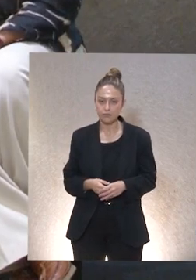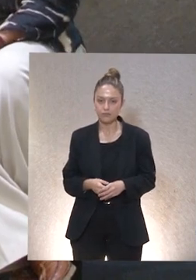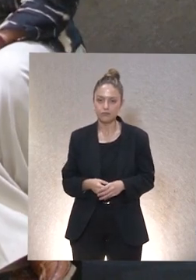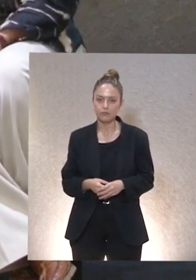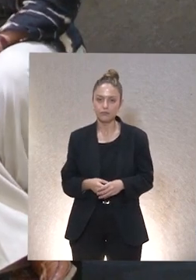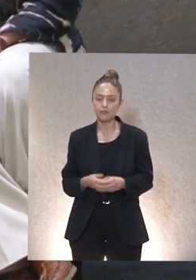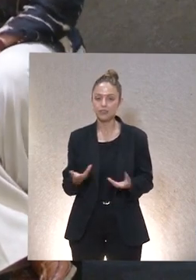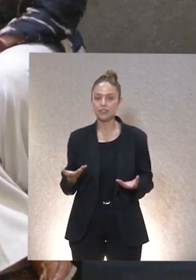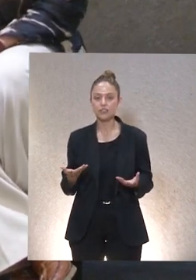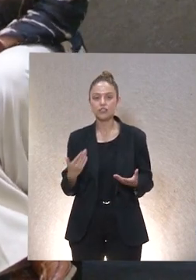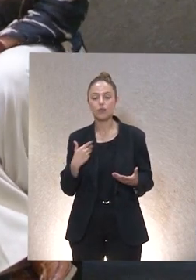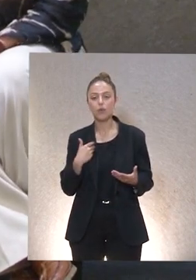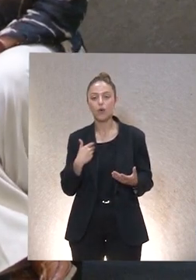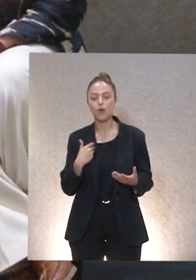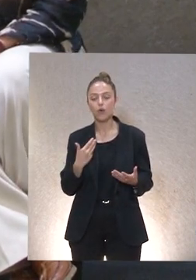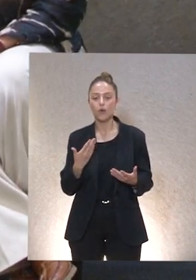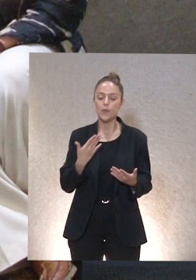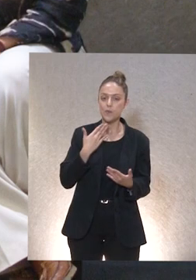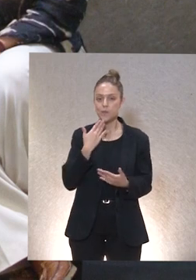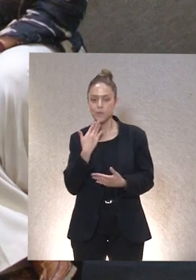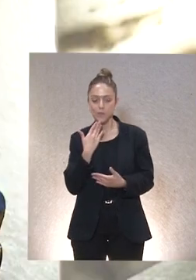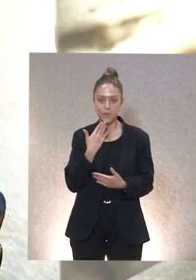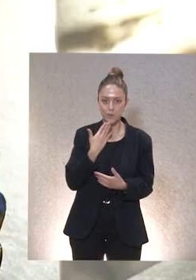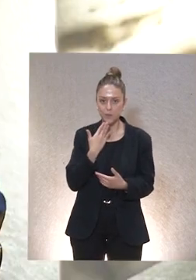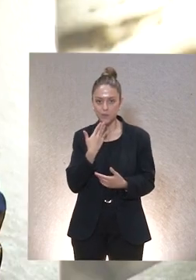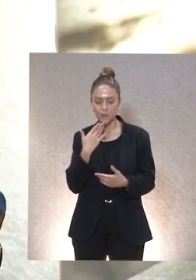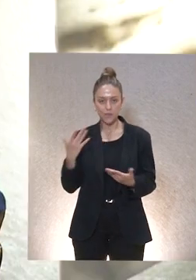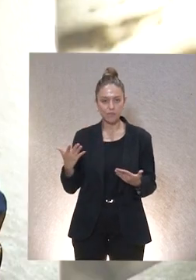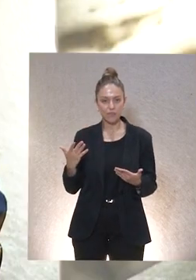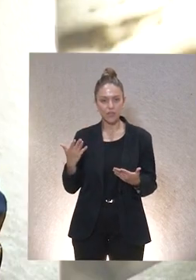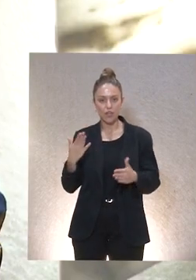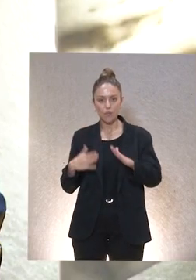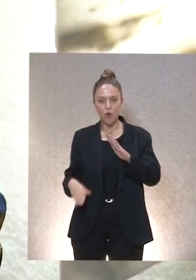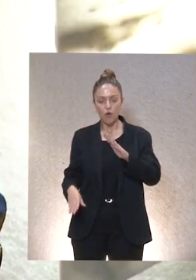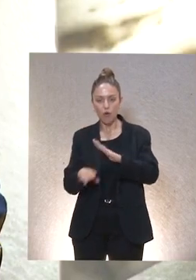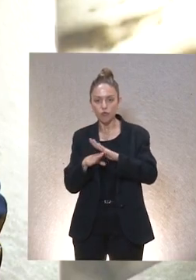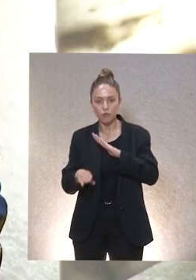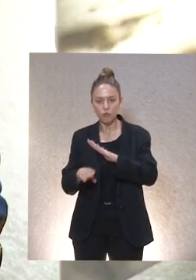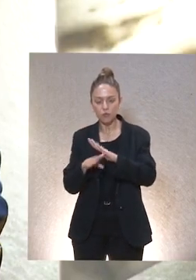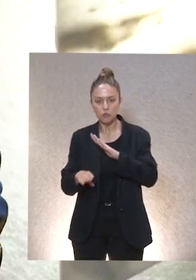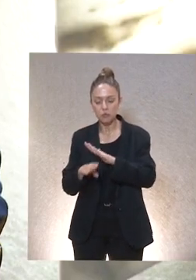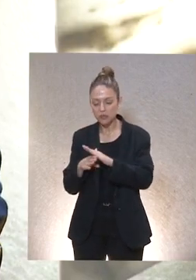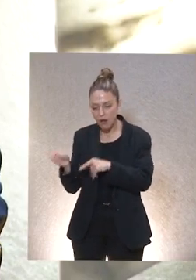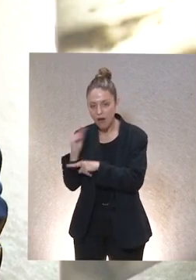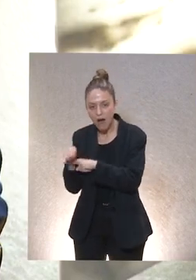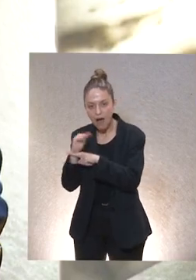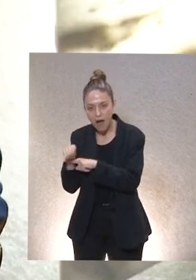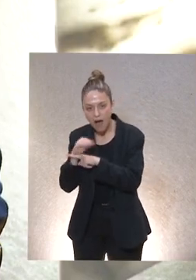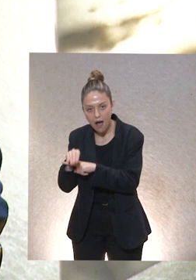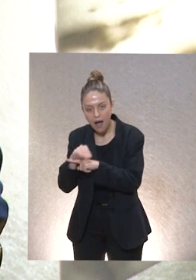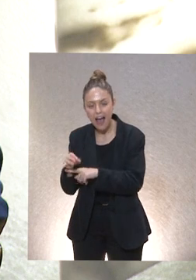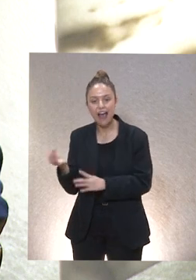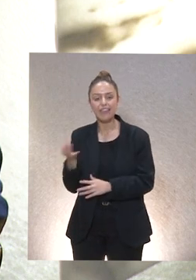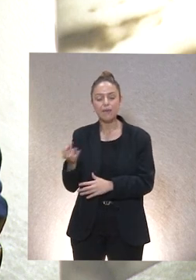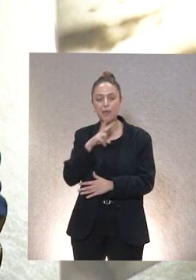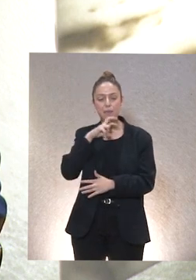es una especie de vigilancia que no se trata de estar permanentemente ahí me tengo que sino que al final hay que incorporarla como